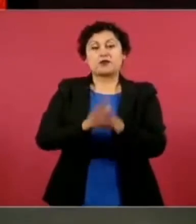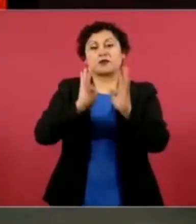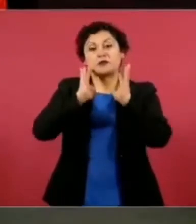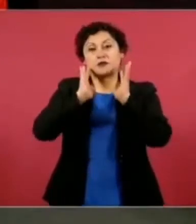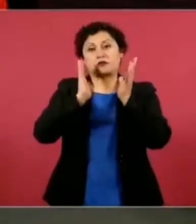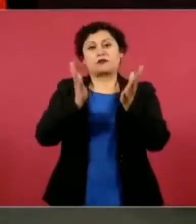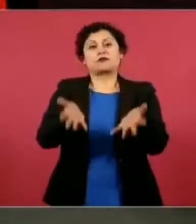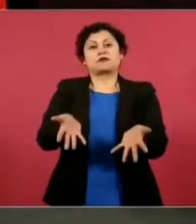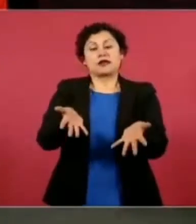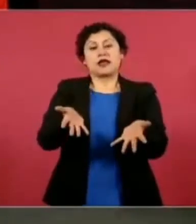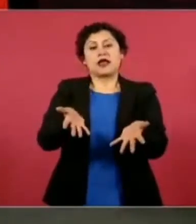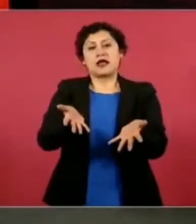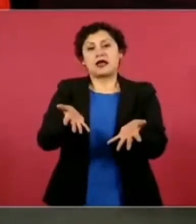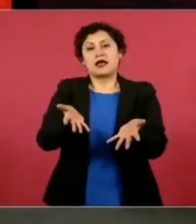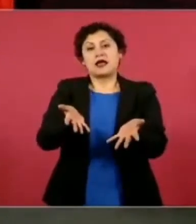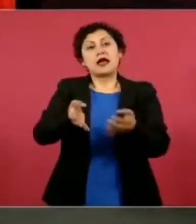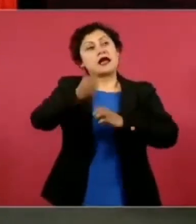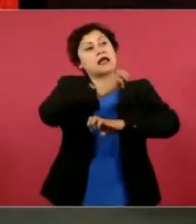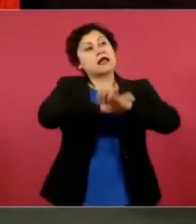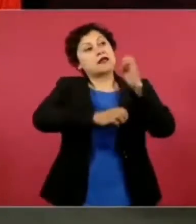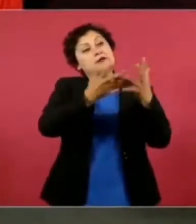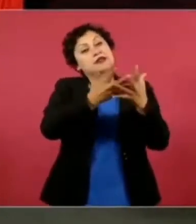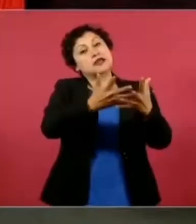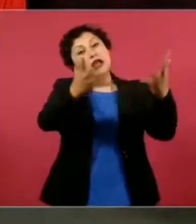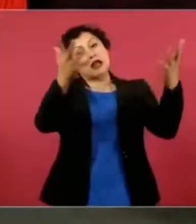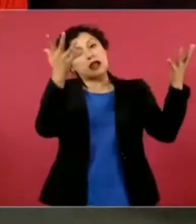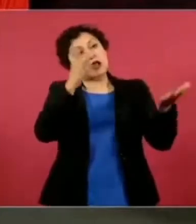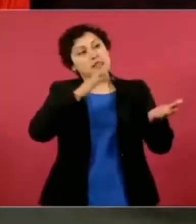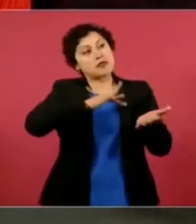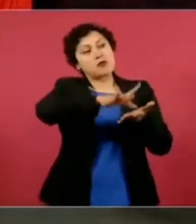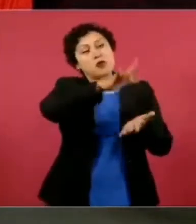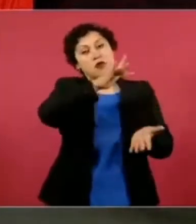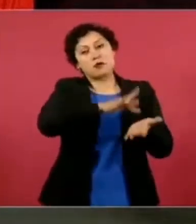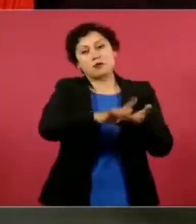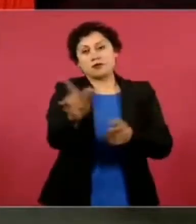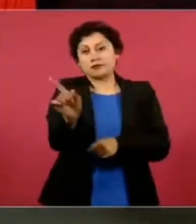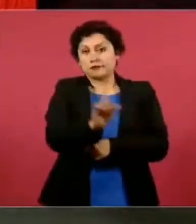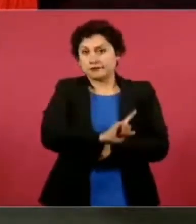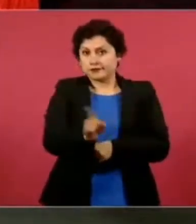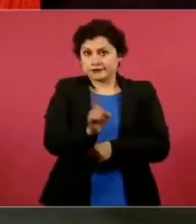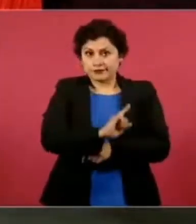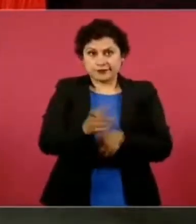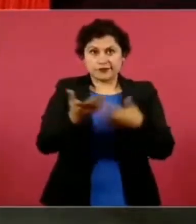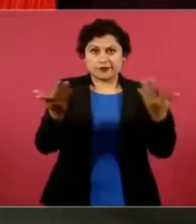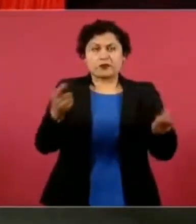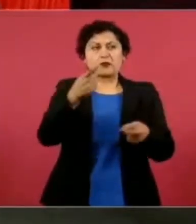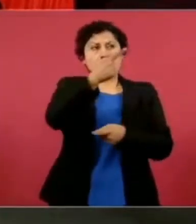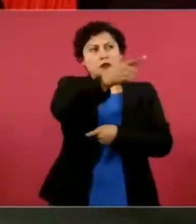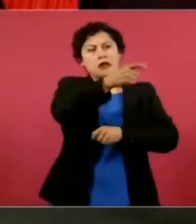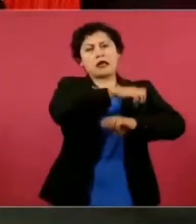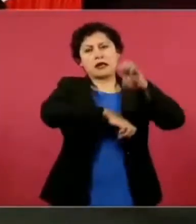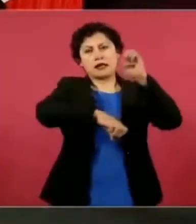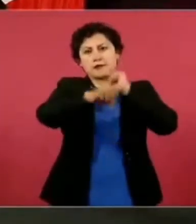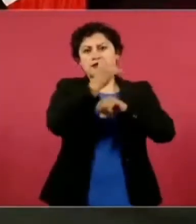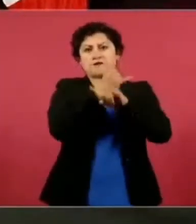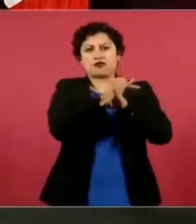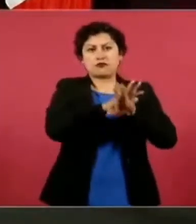a las grandes empresas de información y de manipulación